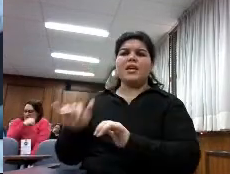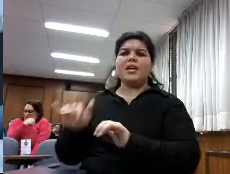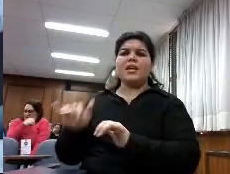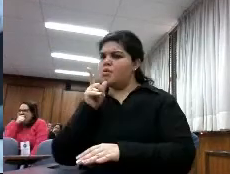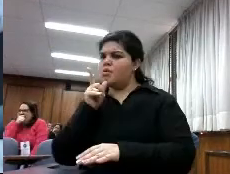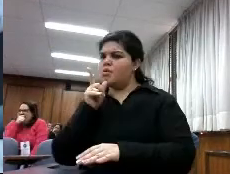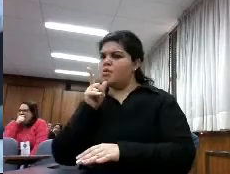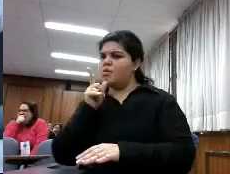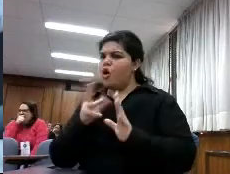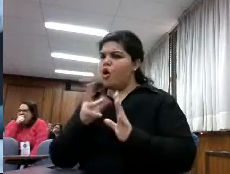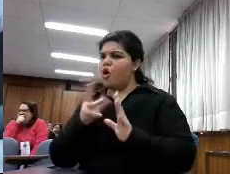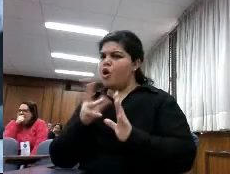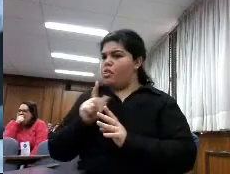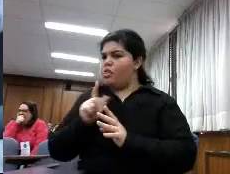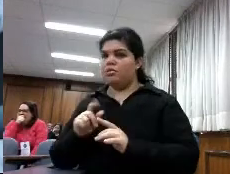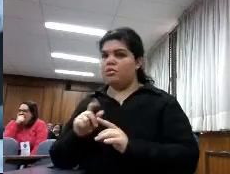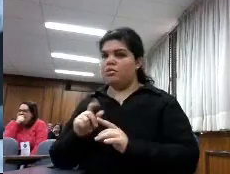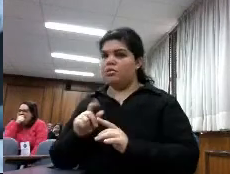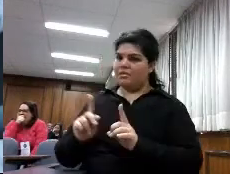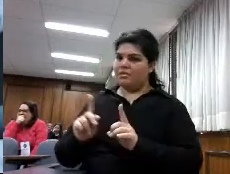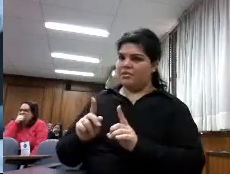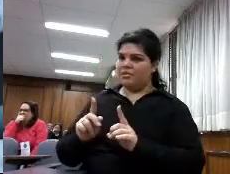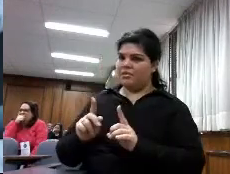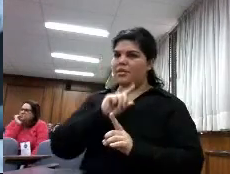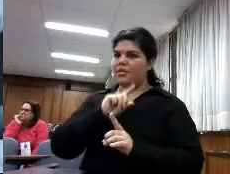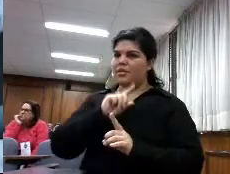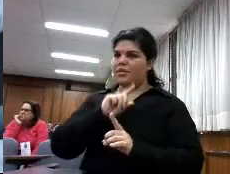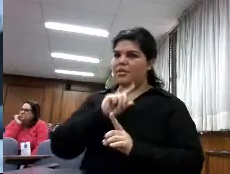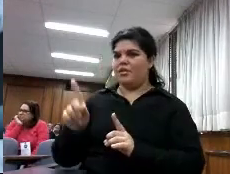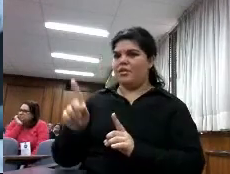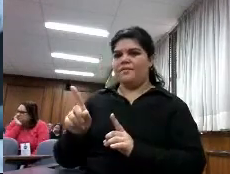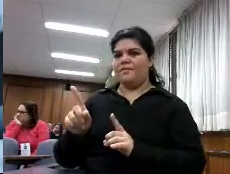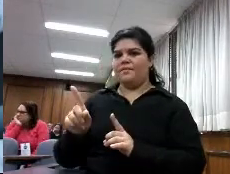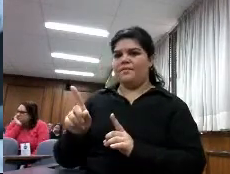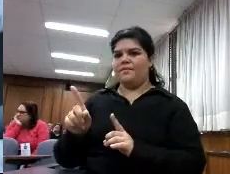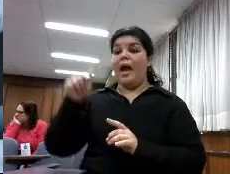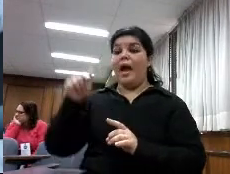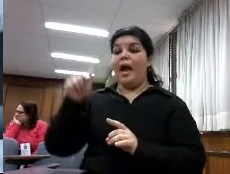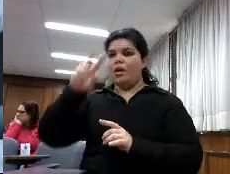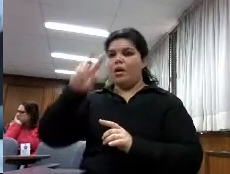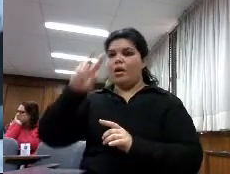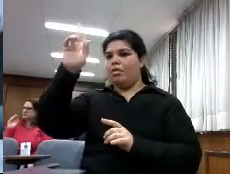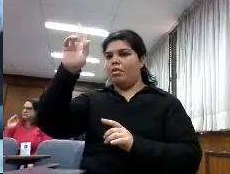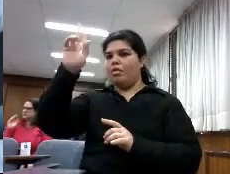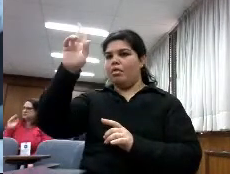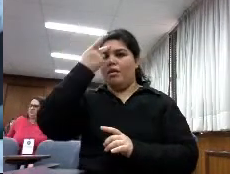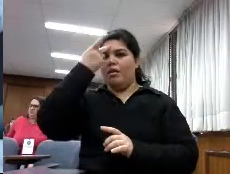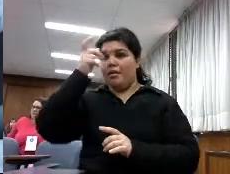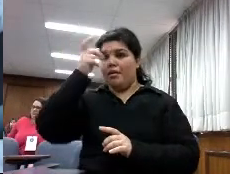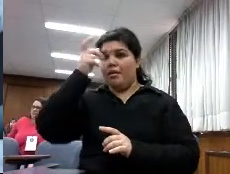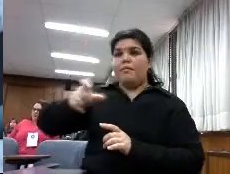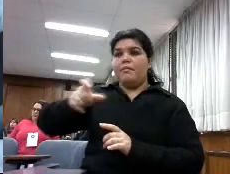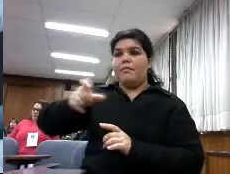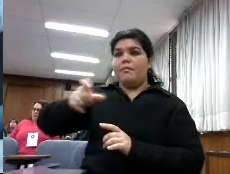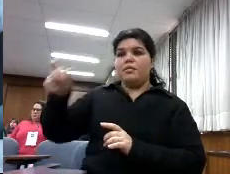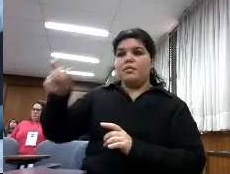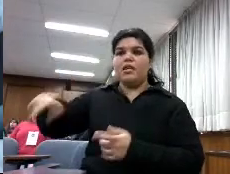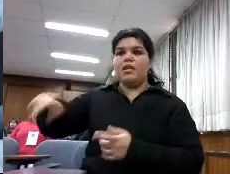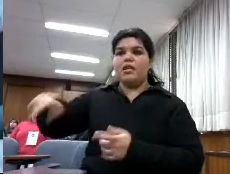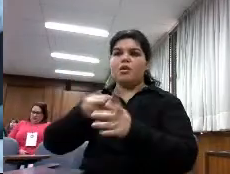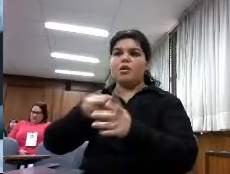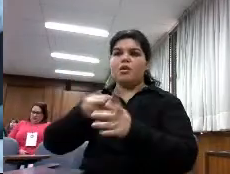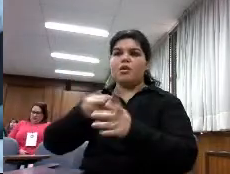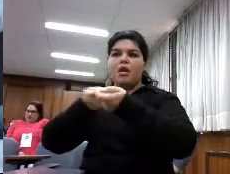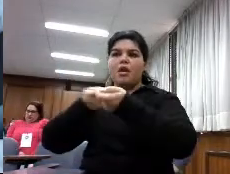querían vender libros digitales a bibliotecas y hoy día para los editores es el principal modelo de negocio los